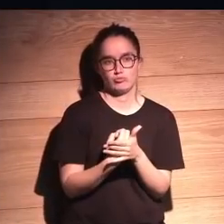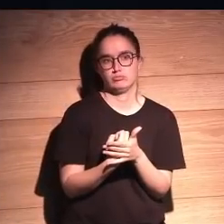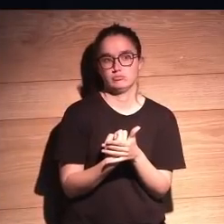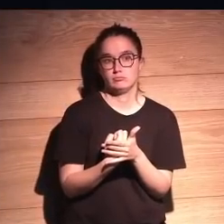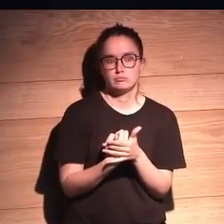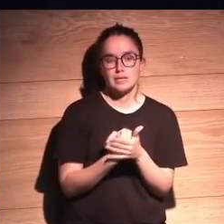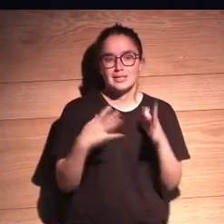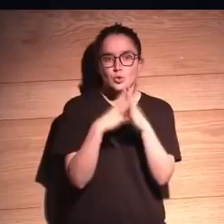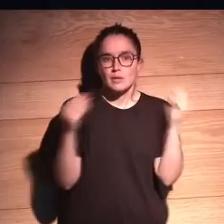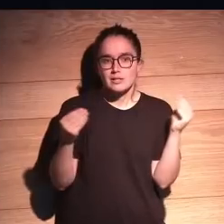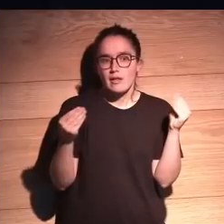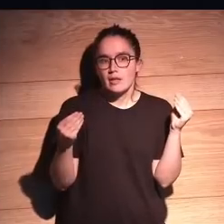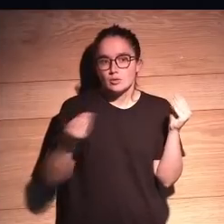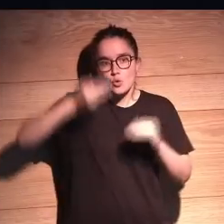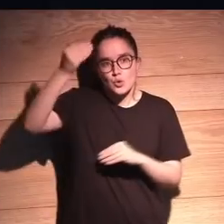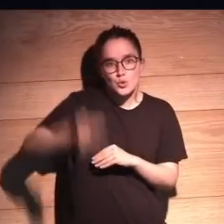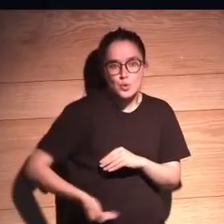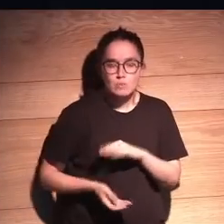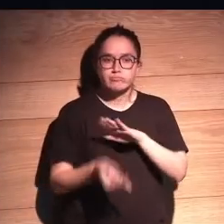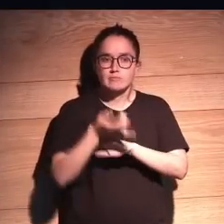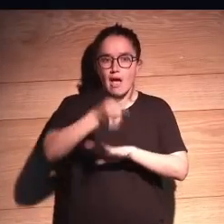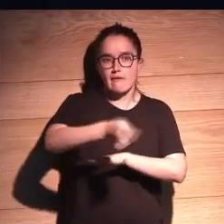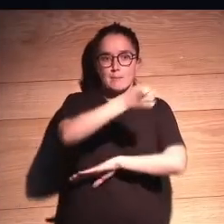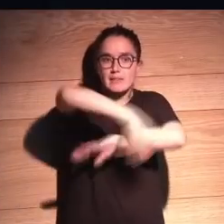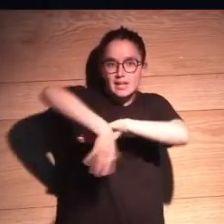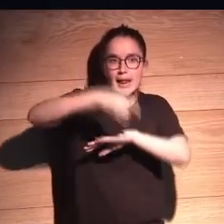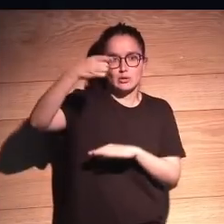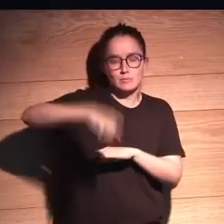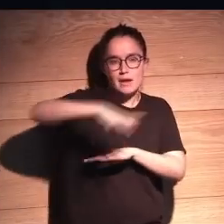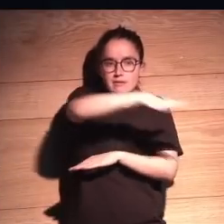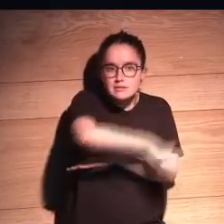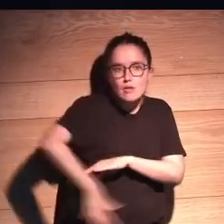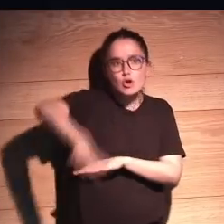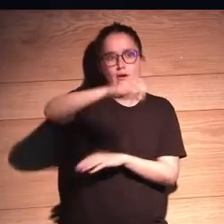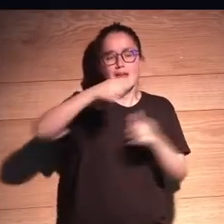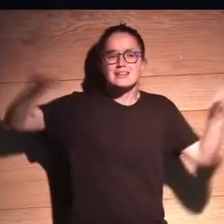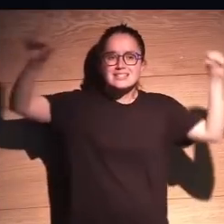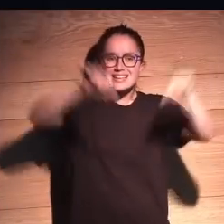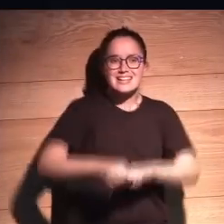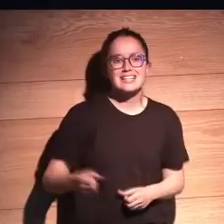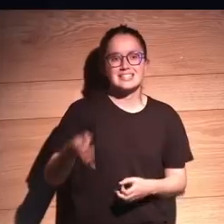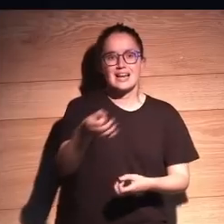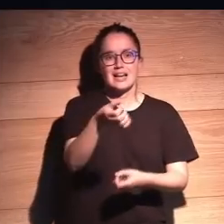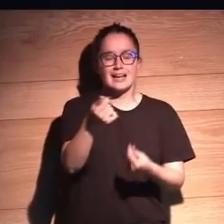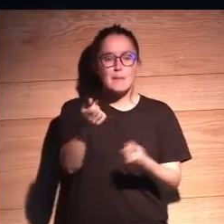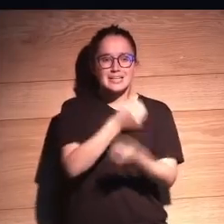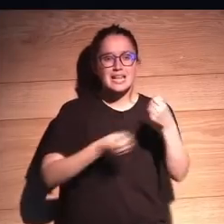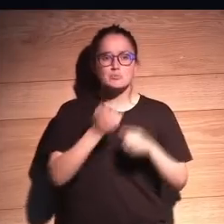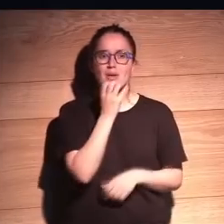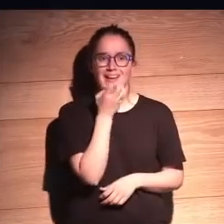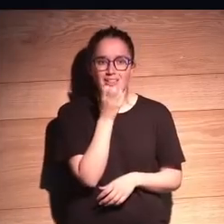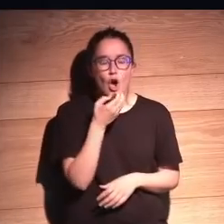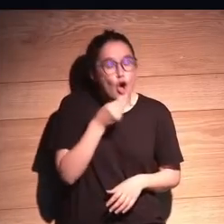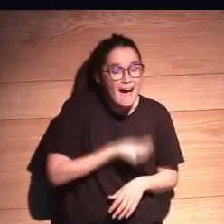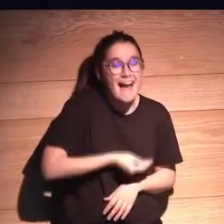las grandes universidades aparecieron, el lugar donde las crisis del capitalismo en Grecia arrancó.